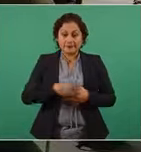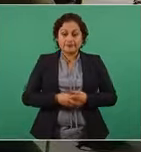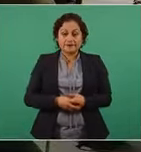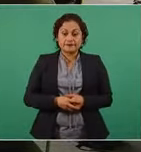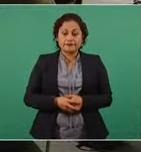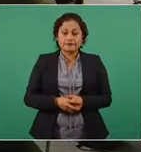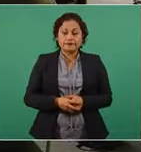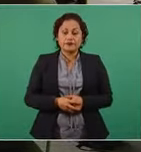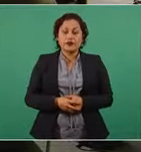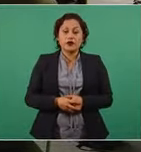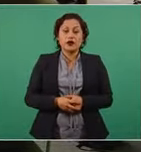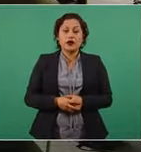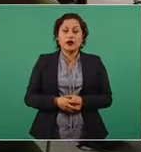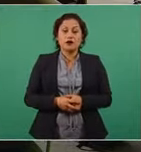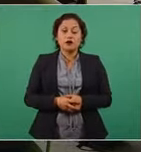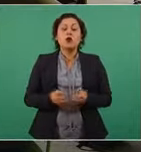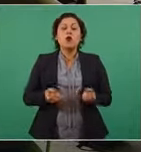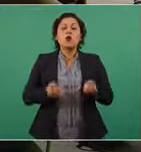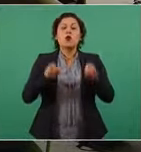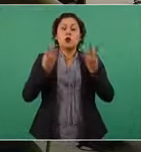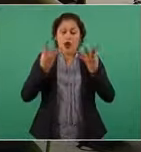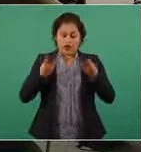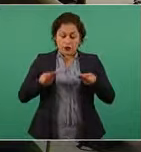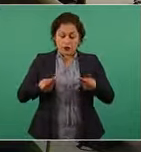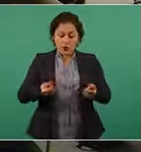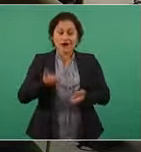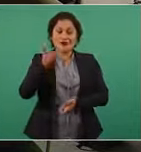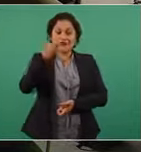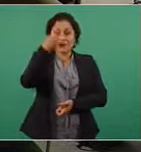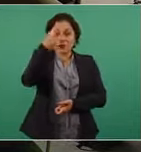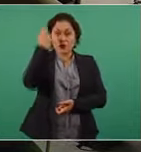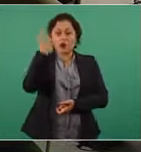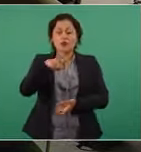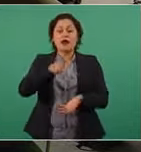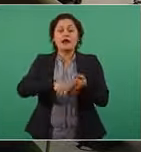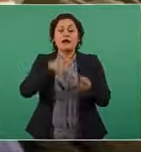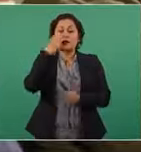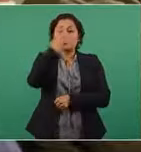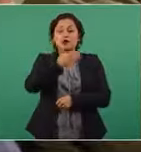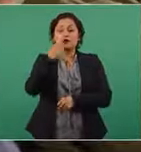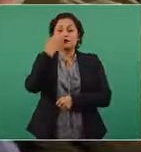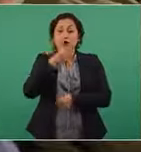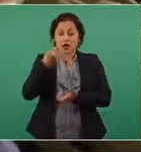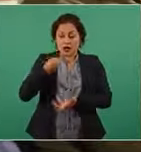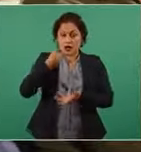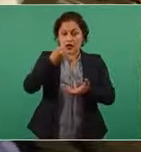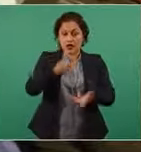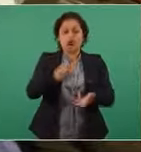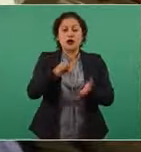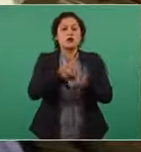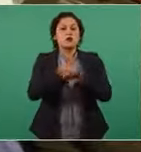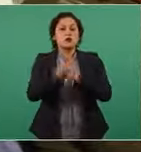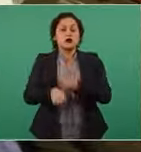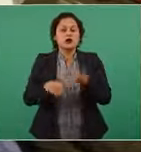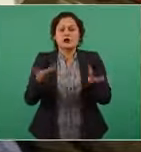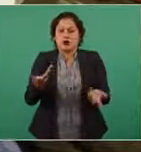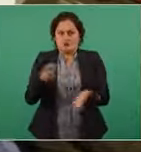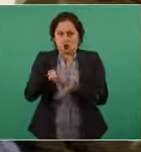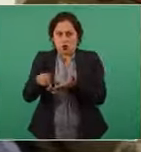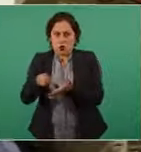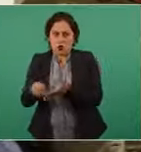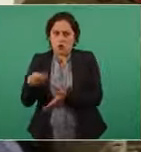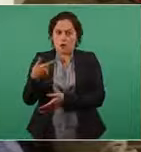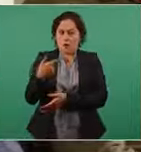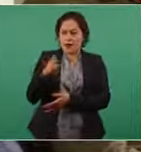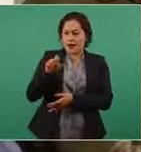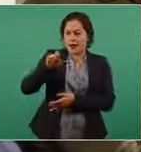el mantenimiento de escuelas y también incluso para la compra de insumos adicionales, como puede ser el gel antibacterial, los